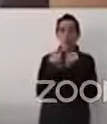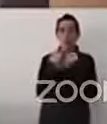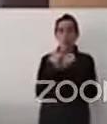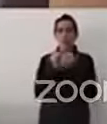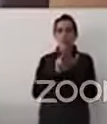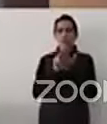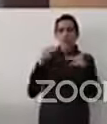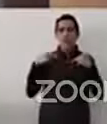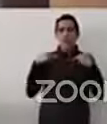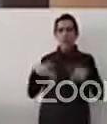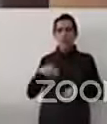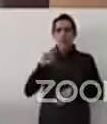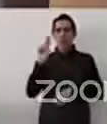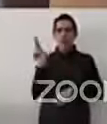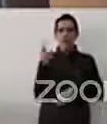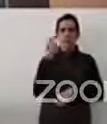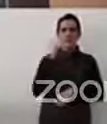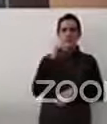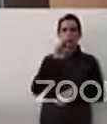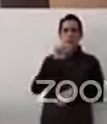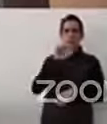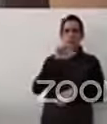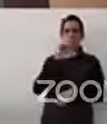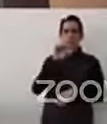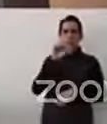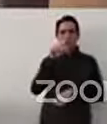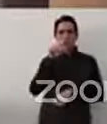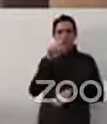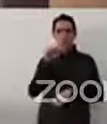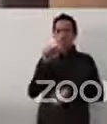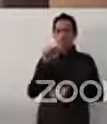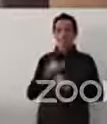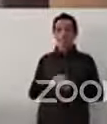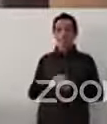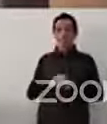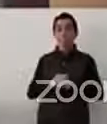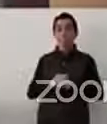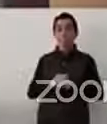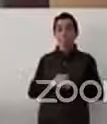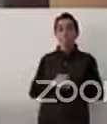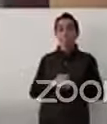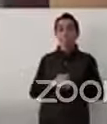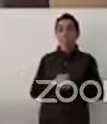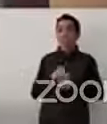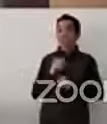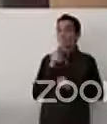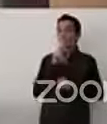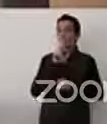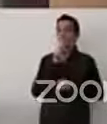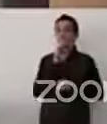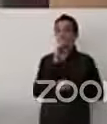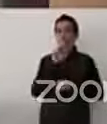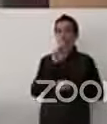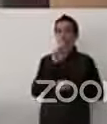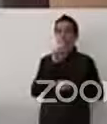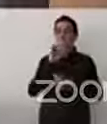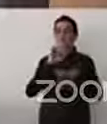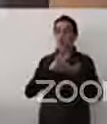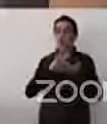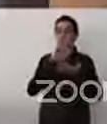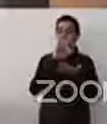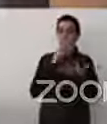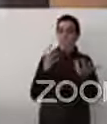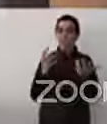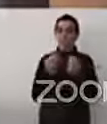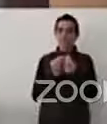Universidad de Barcelona. Así que Roberto, muchas gracias por acompañarnos. Tienen la